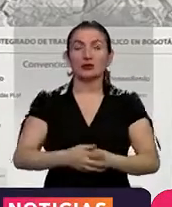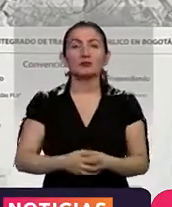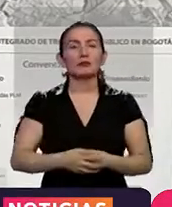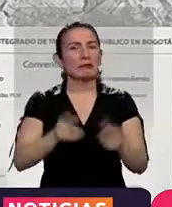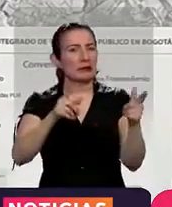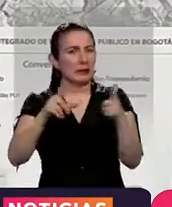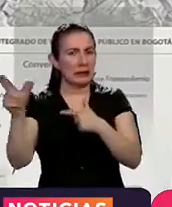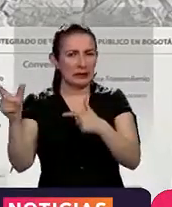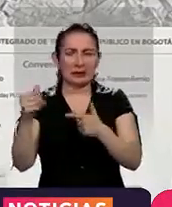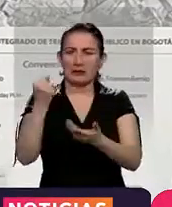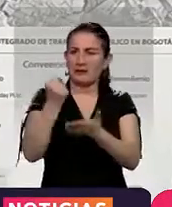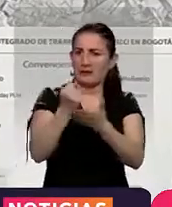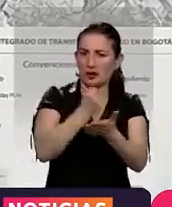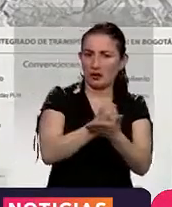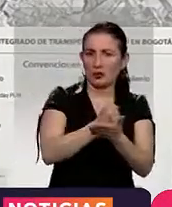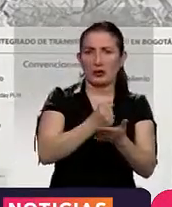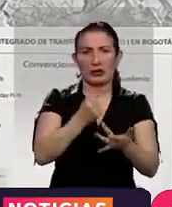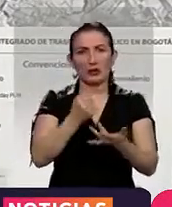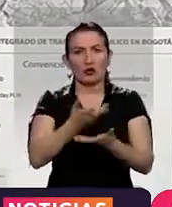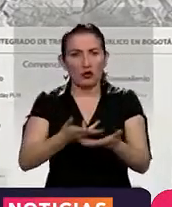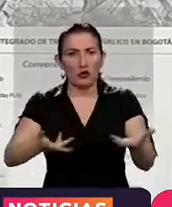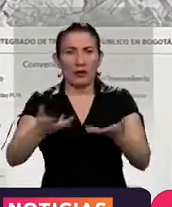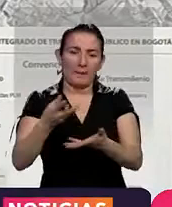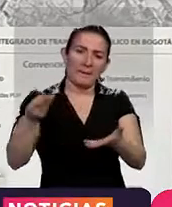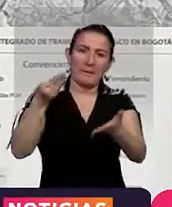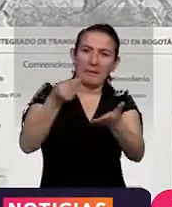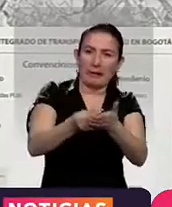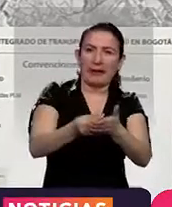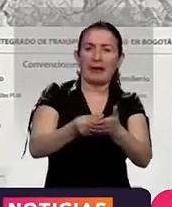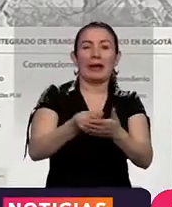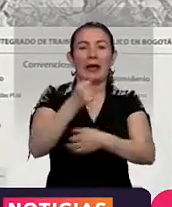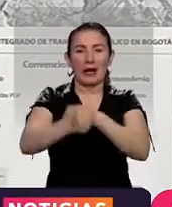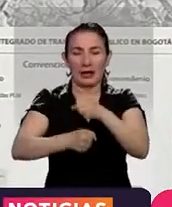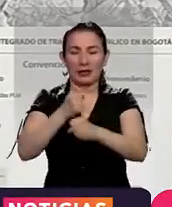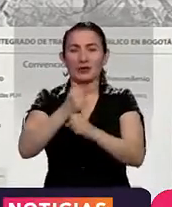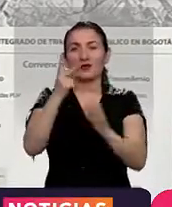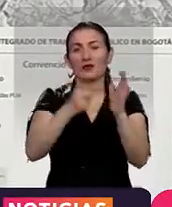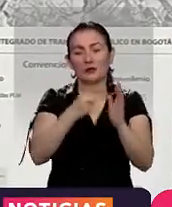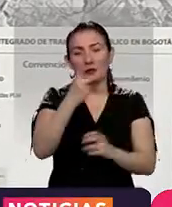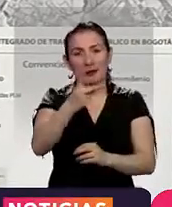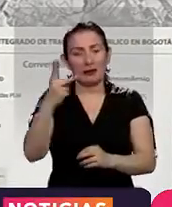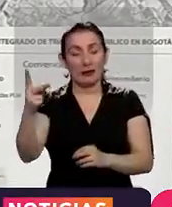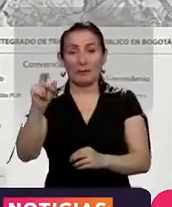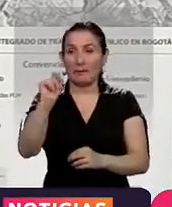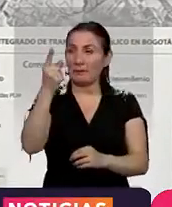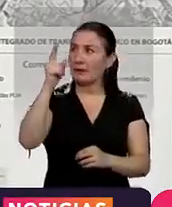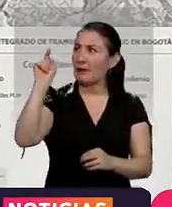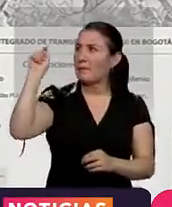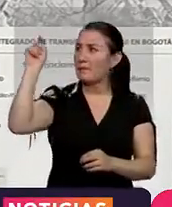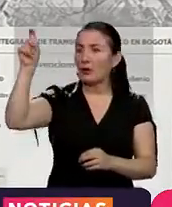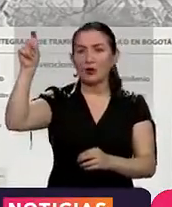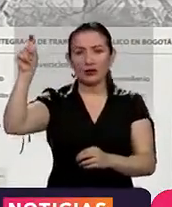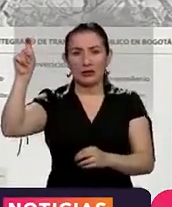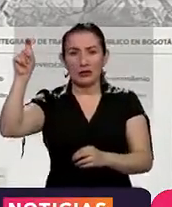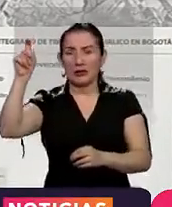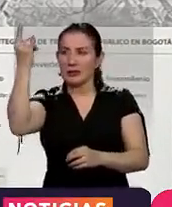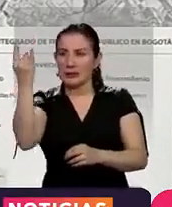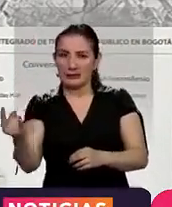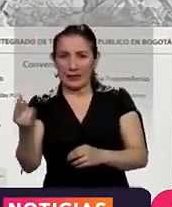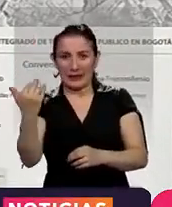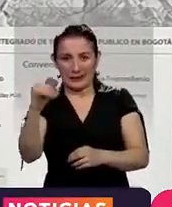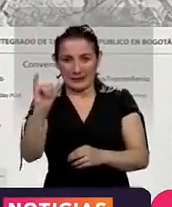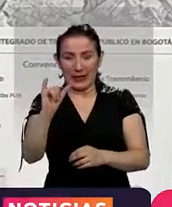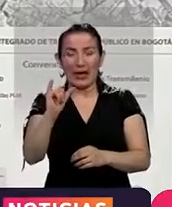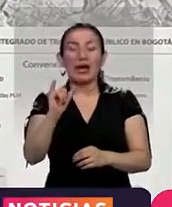listas las facturas disponibles para pagar este año, el 2022. En primera opción en el botón Descargue ya de